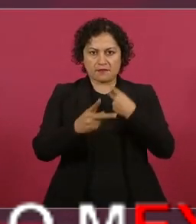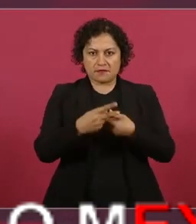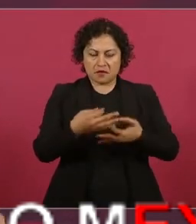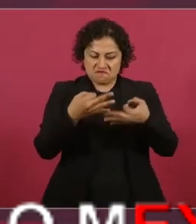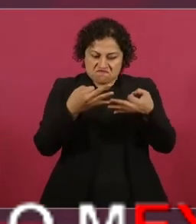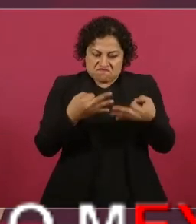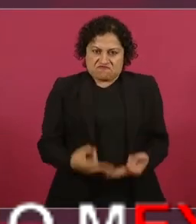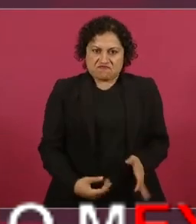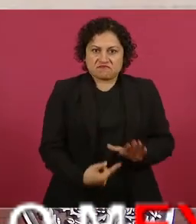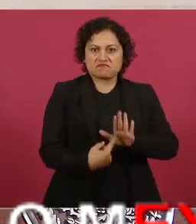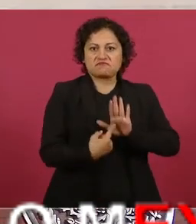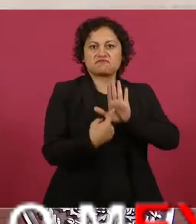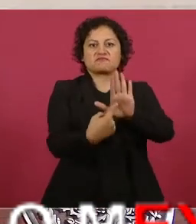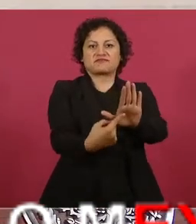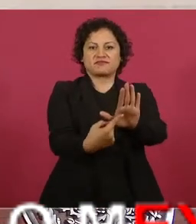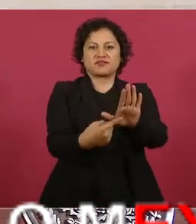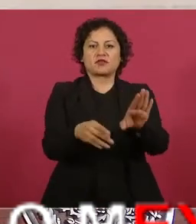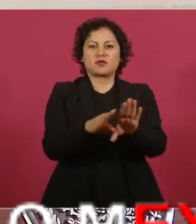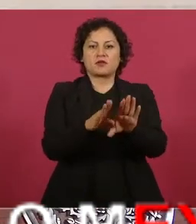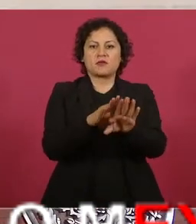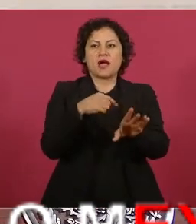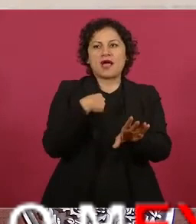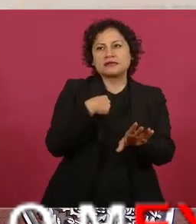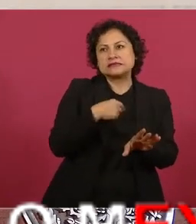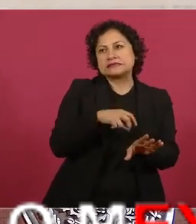nada de medias tintas